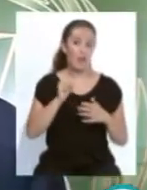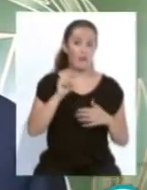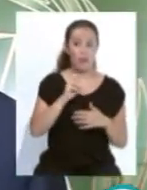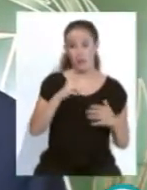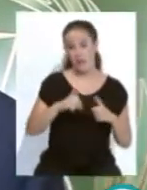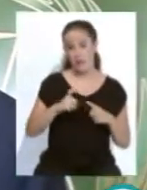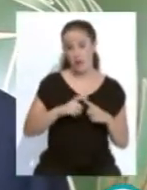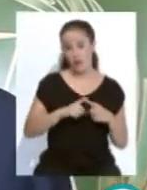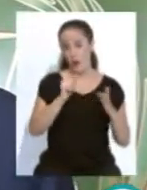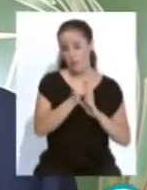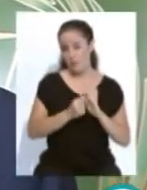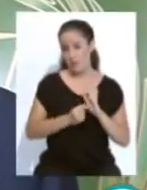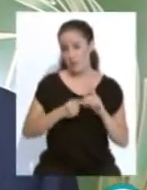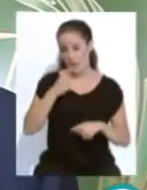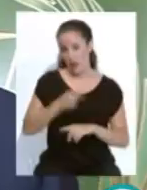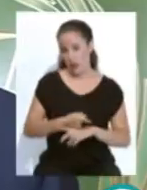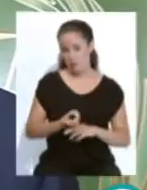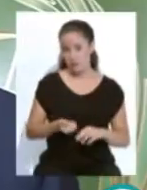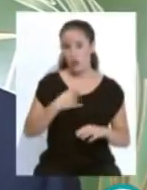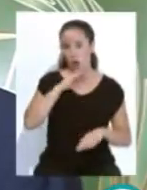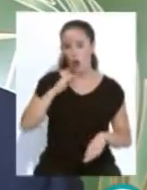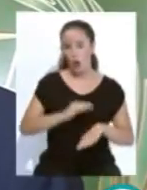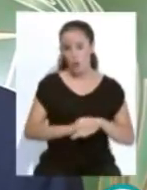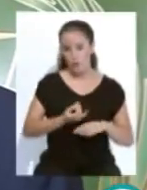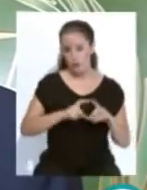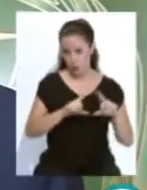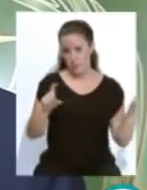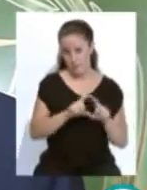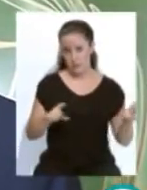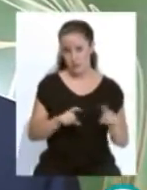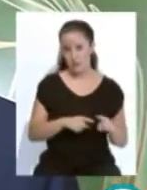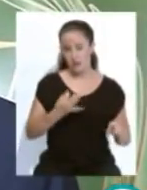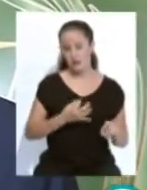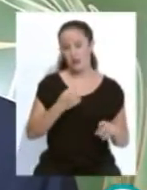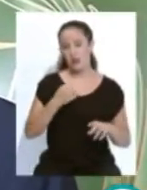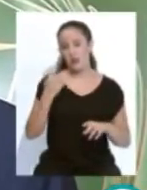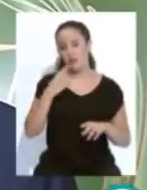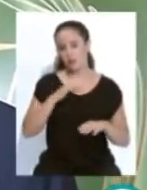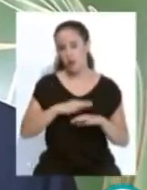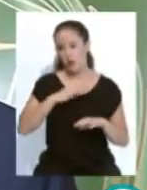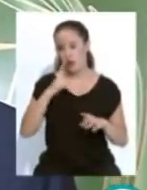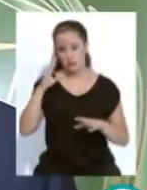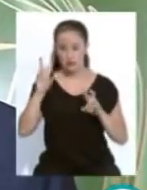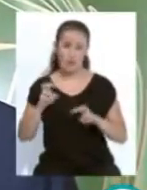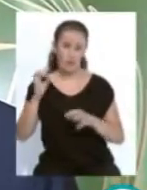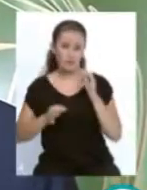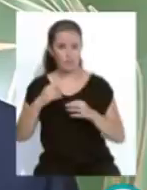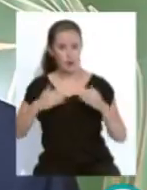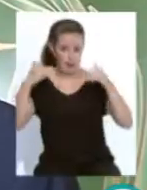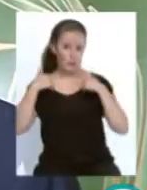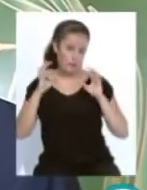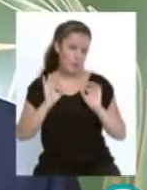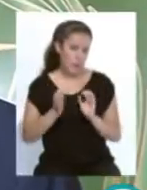y como toda medida legal de obligado cumplimiento para las empresas es objeto de fiscalización y podría dar lugar a las responsabilidades